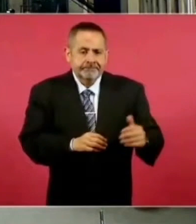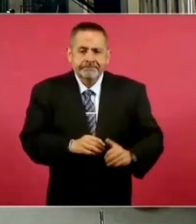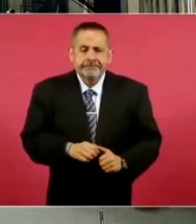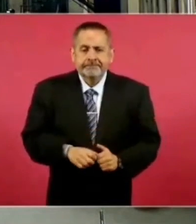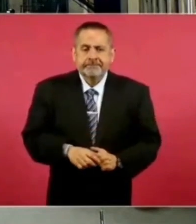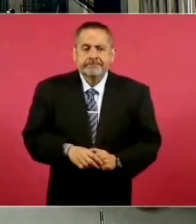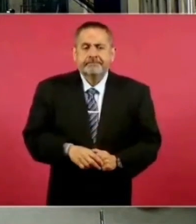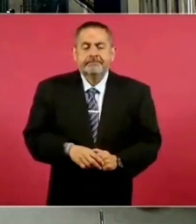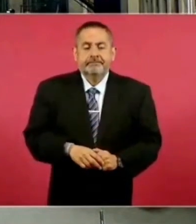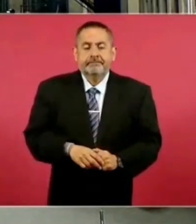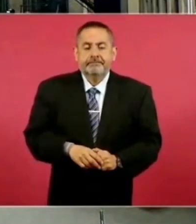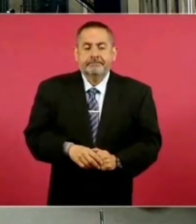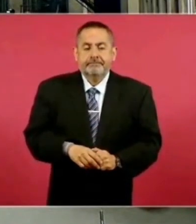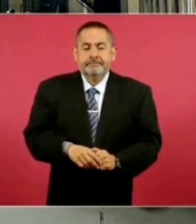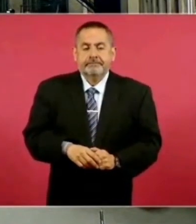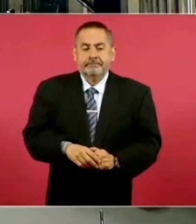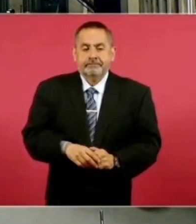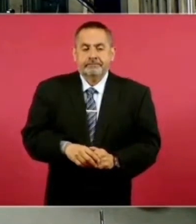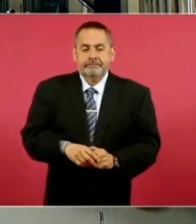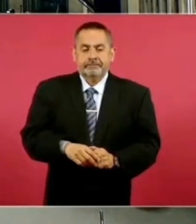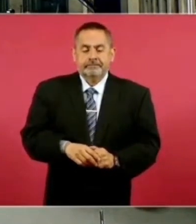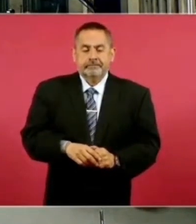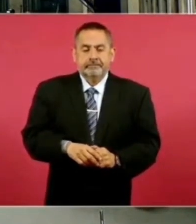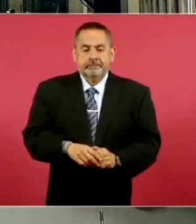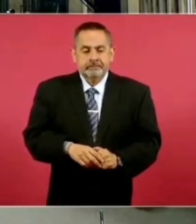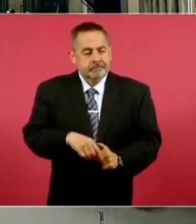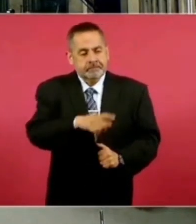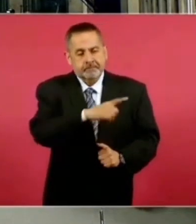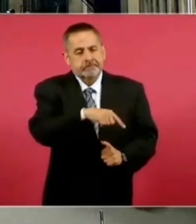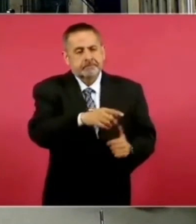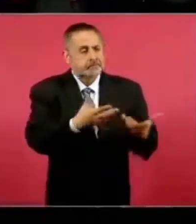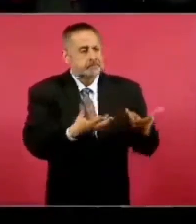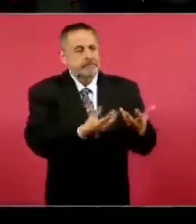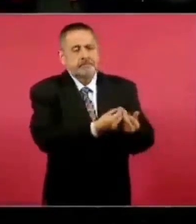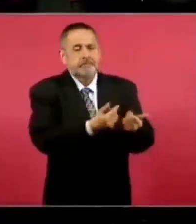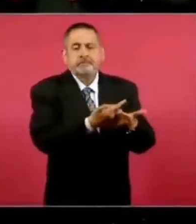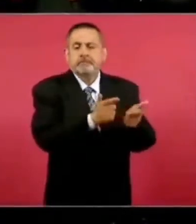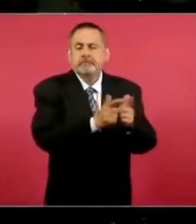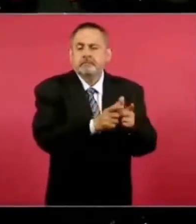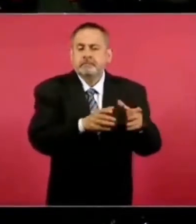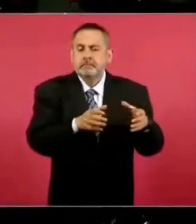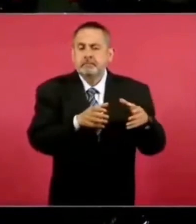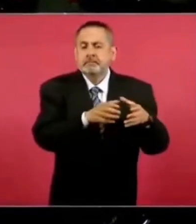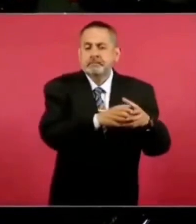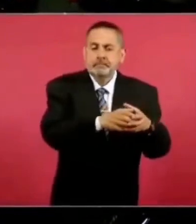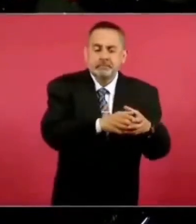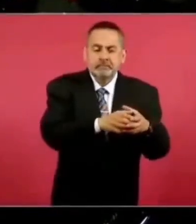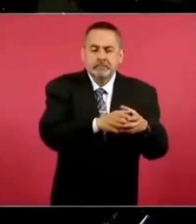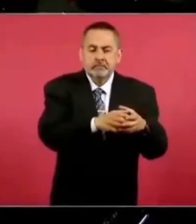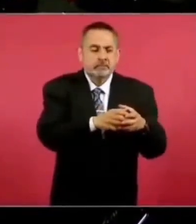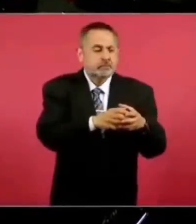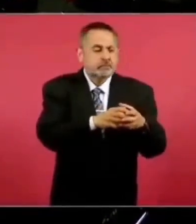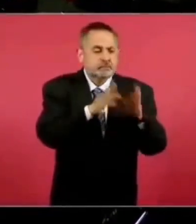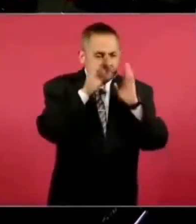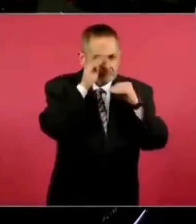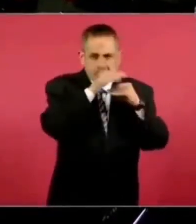a un grupo conservador,